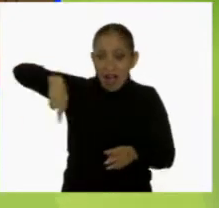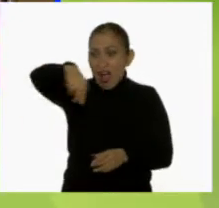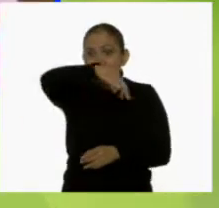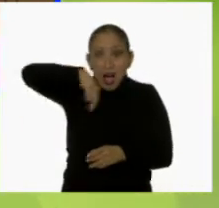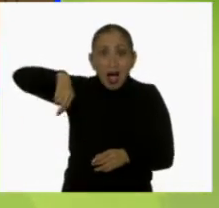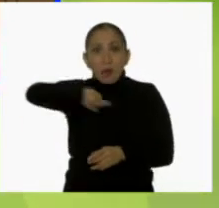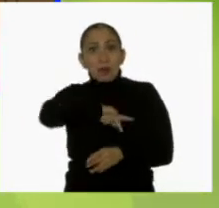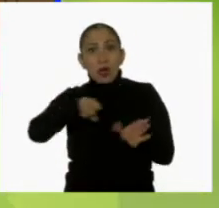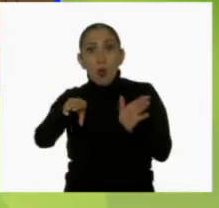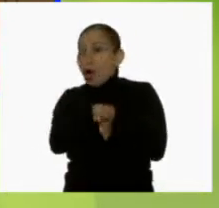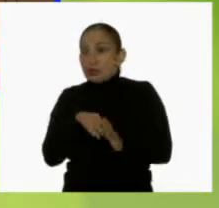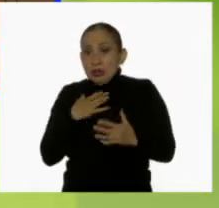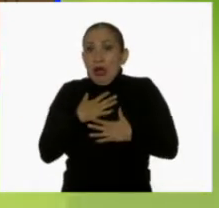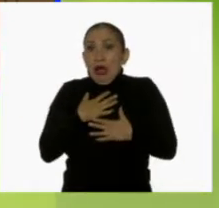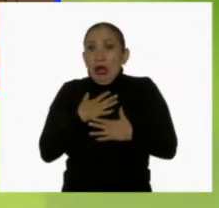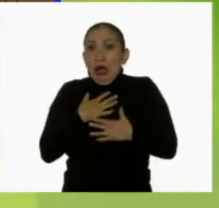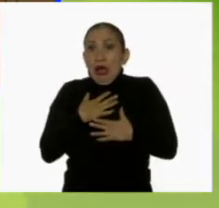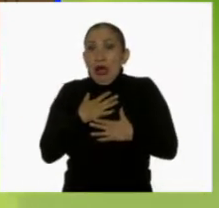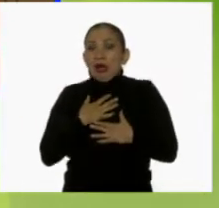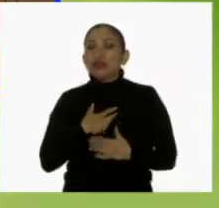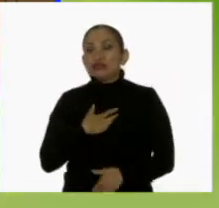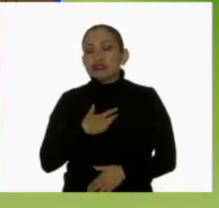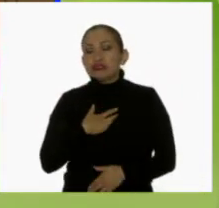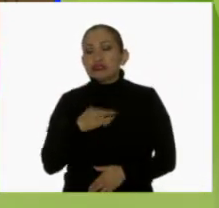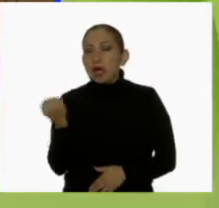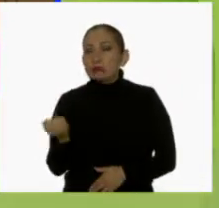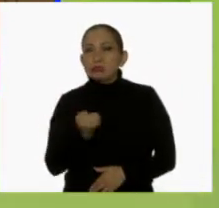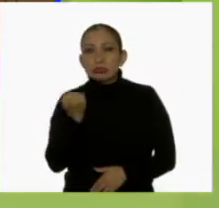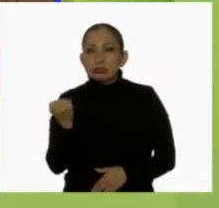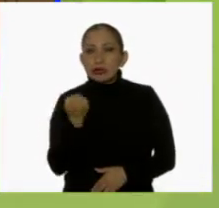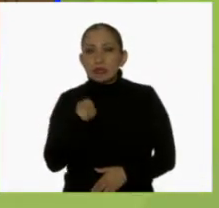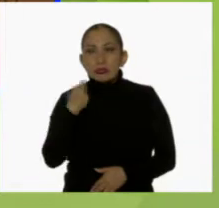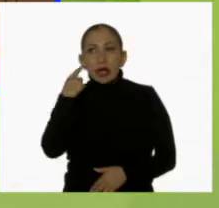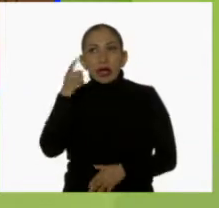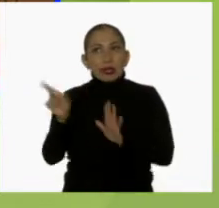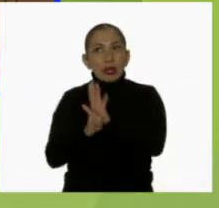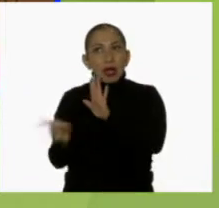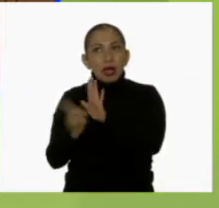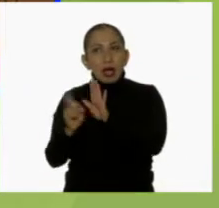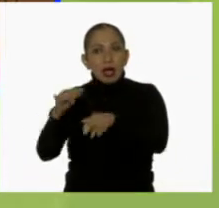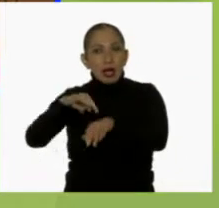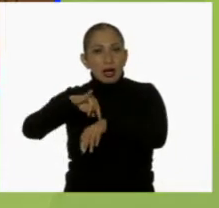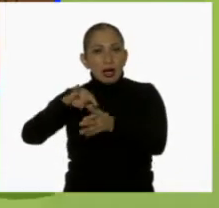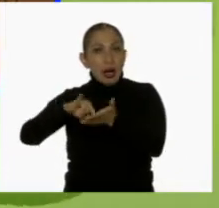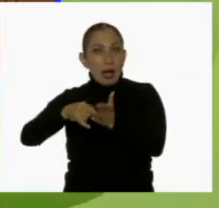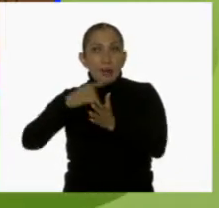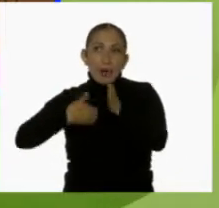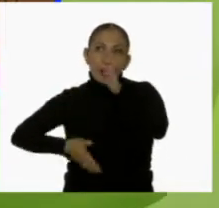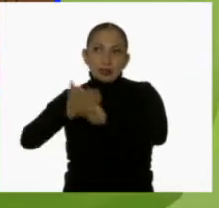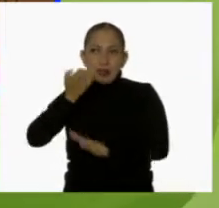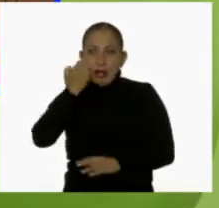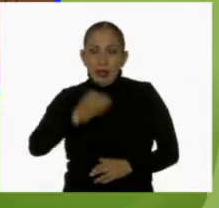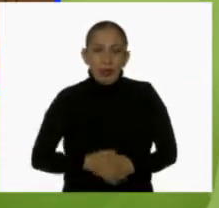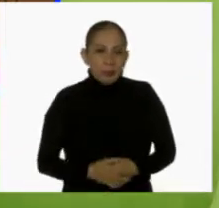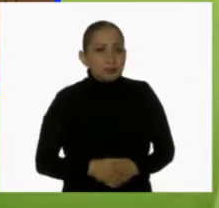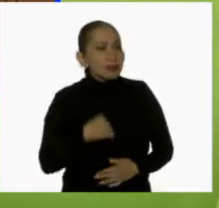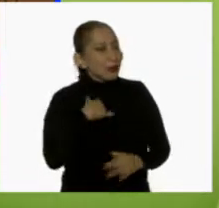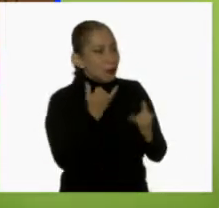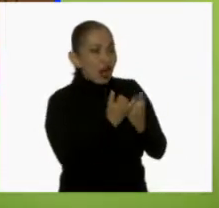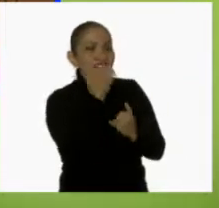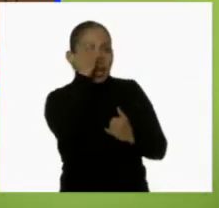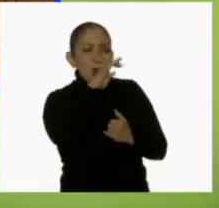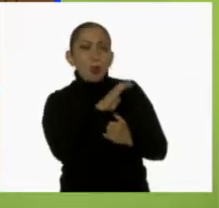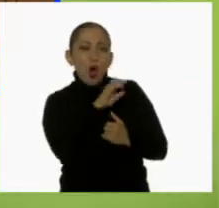por todo mi cuarto. Ay, por suerte, sonó el despertador para ir a la escuela. Yo también